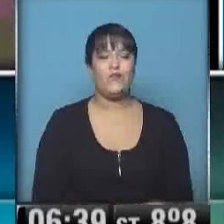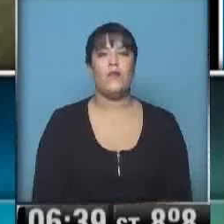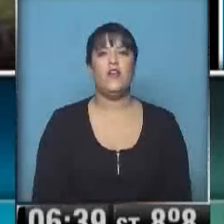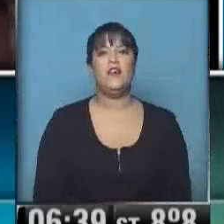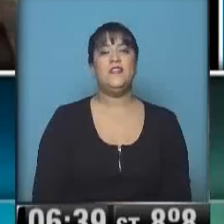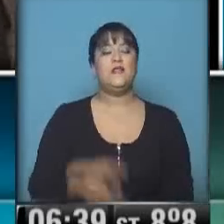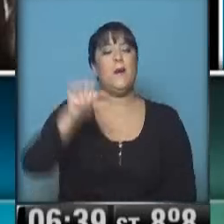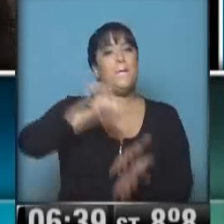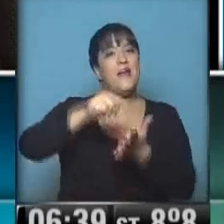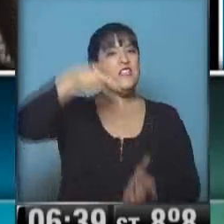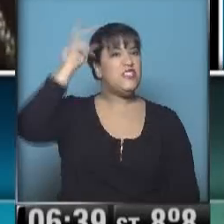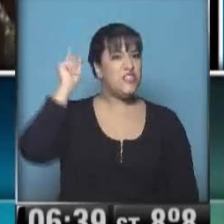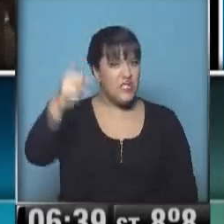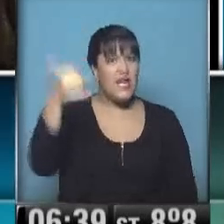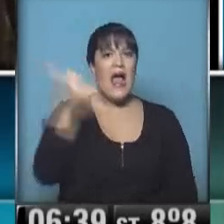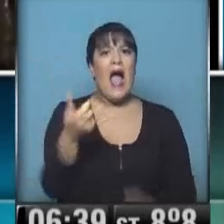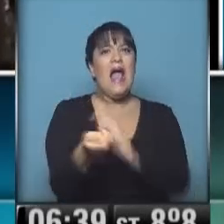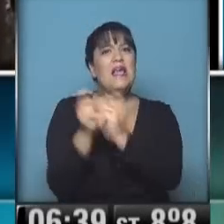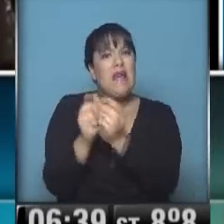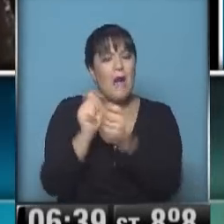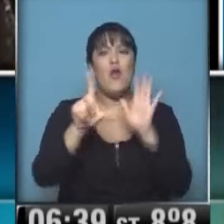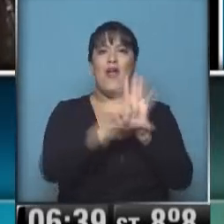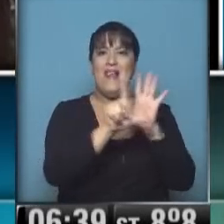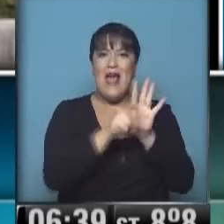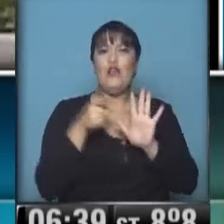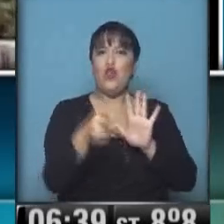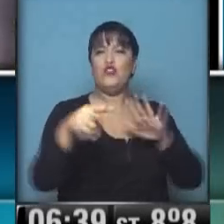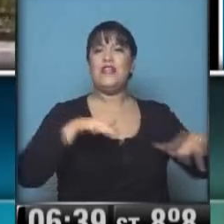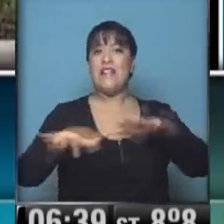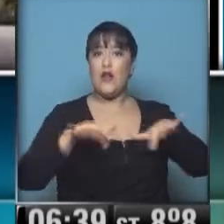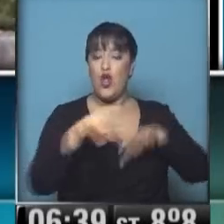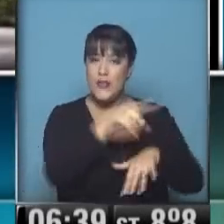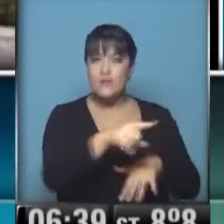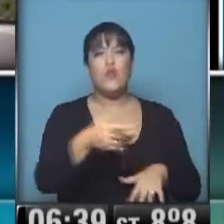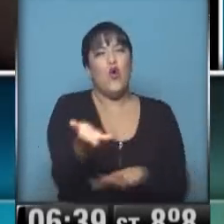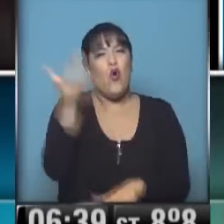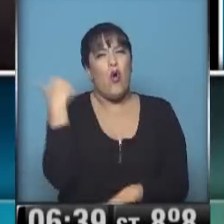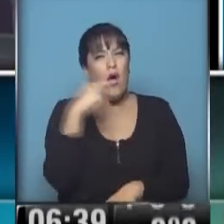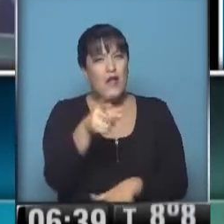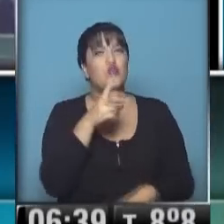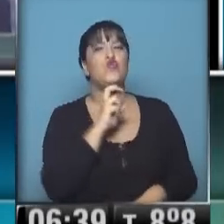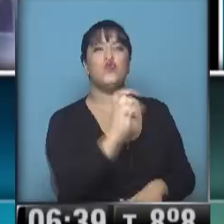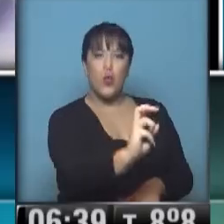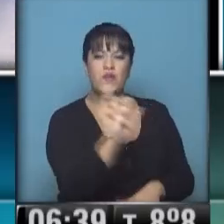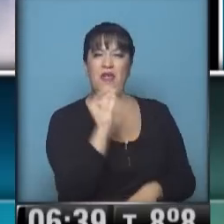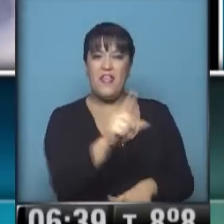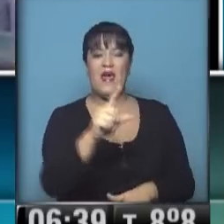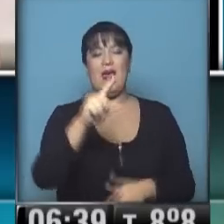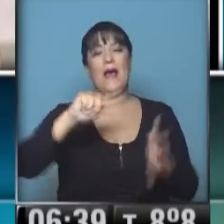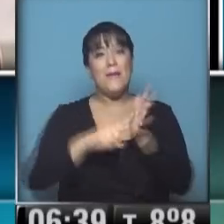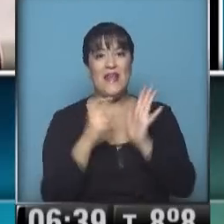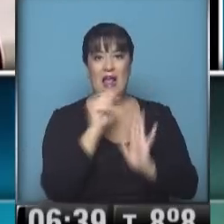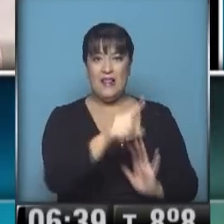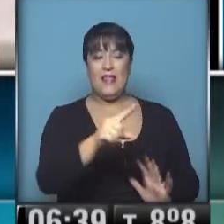Chile, cambios en la ley antiterrorista. Luego del atentado explosivo en el subte de Santiago, la presidenta